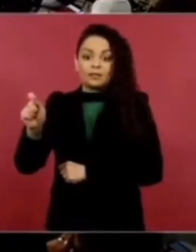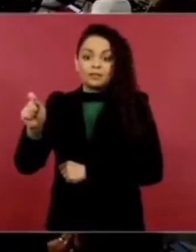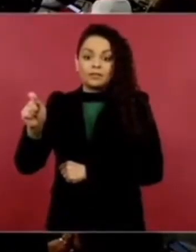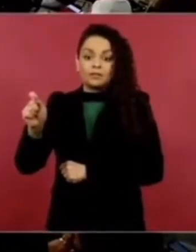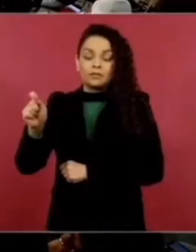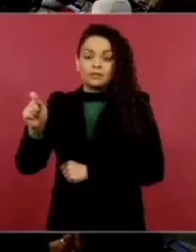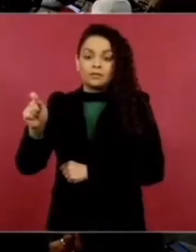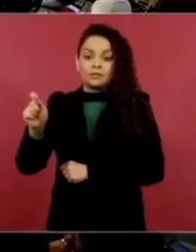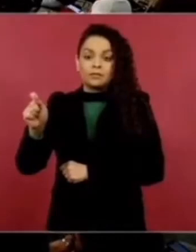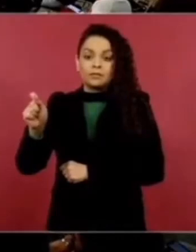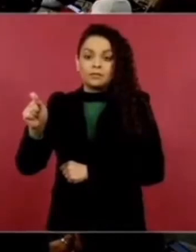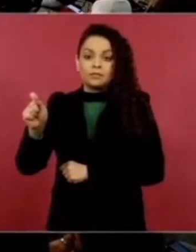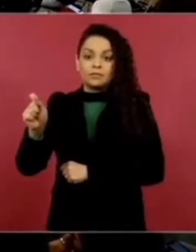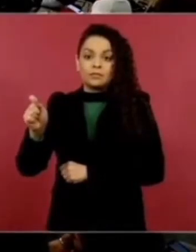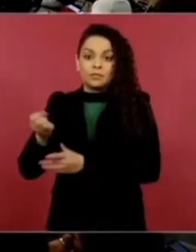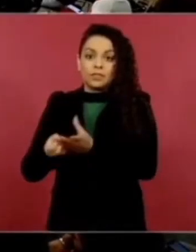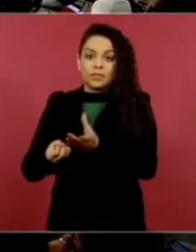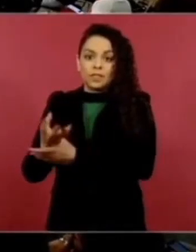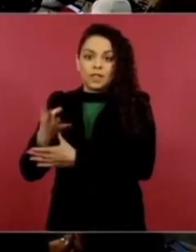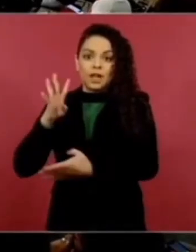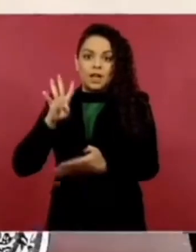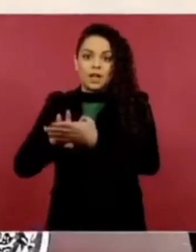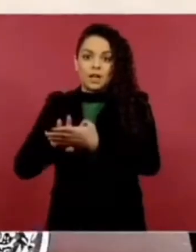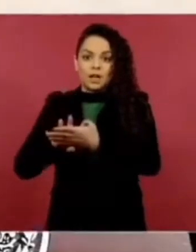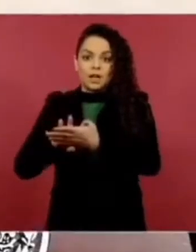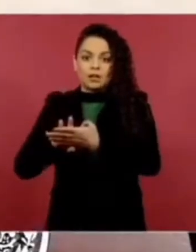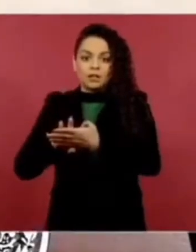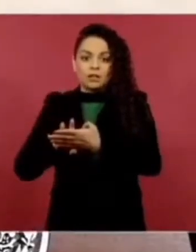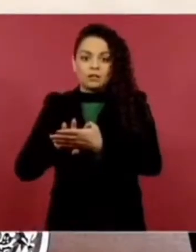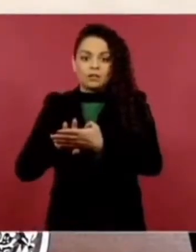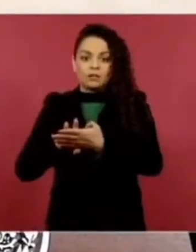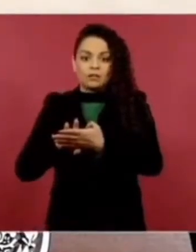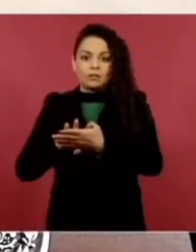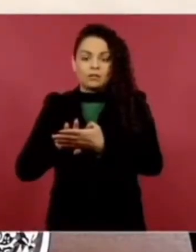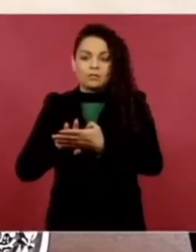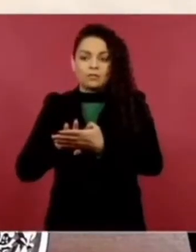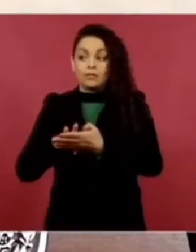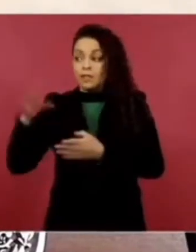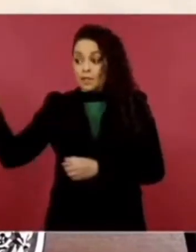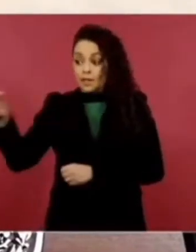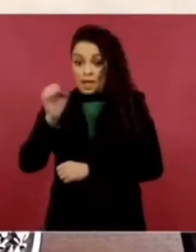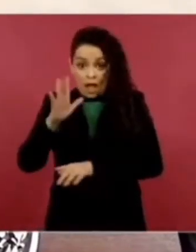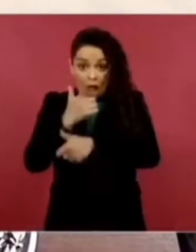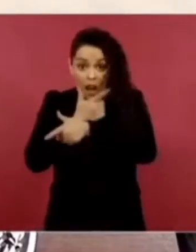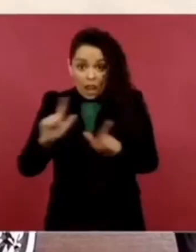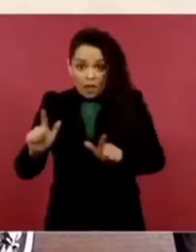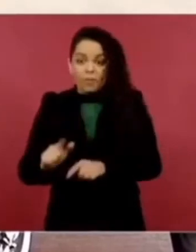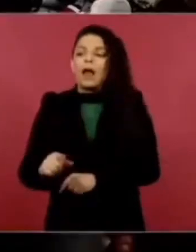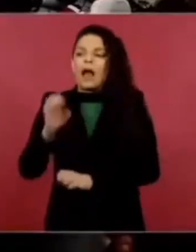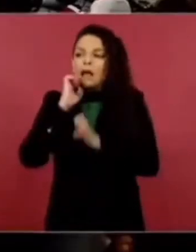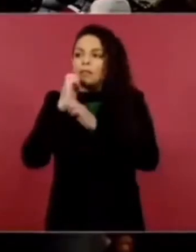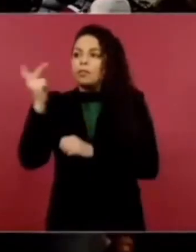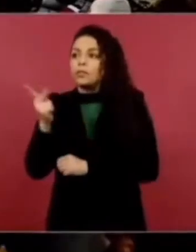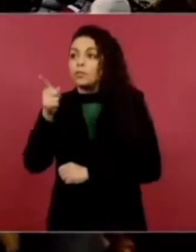que Aburto declarara en contra de Carlos Salinas de Bortar. Eso es lo que dice Riva Palacio.